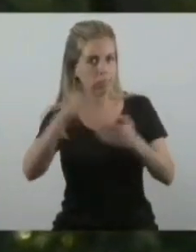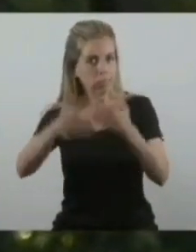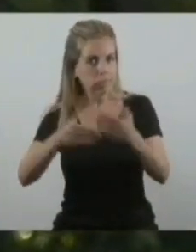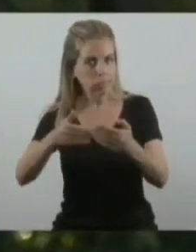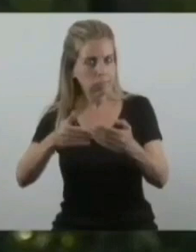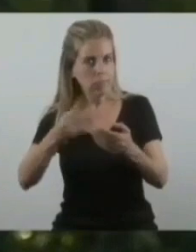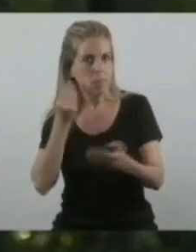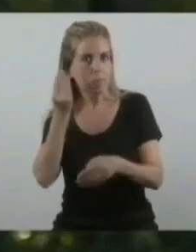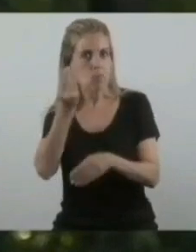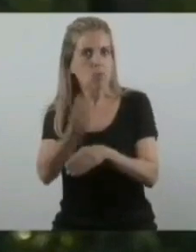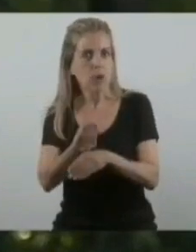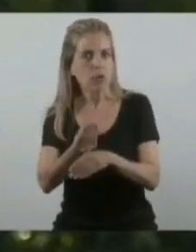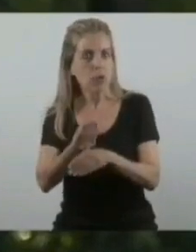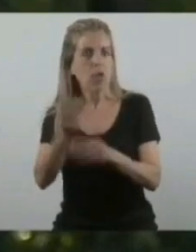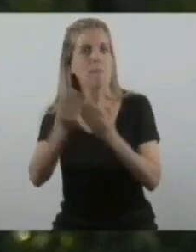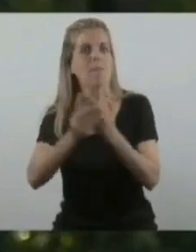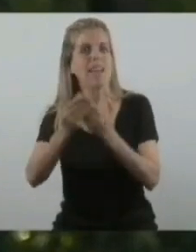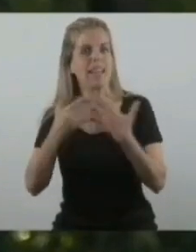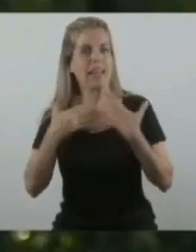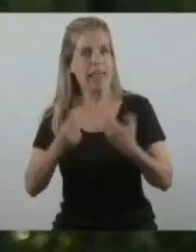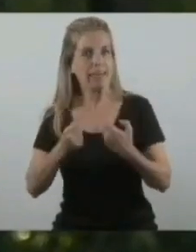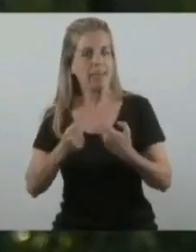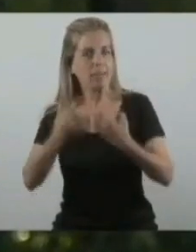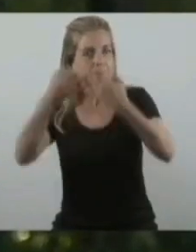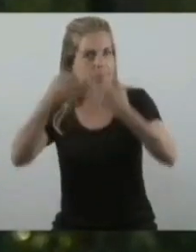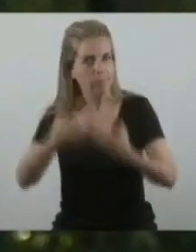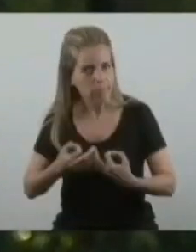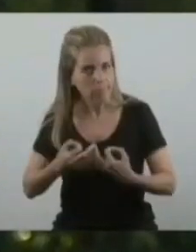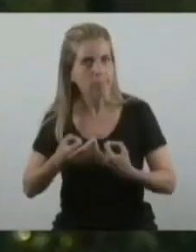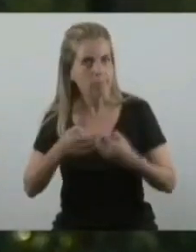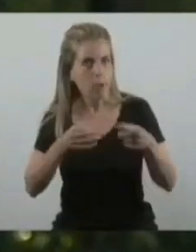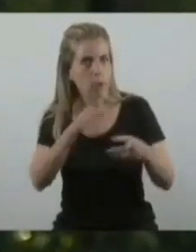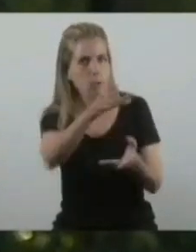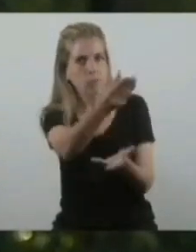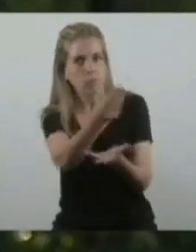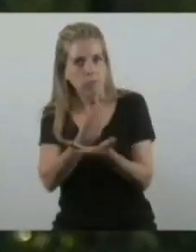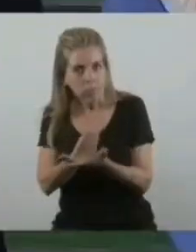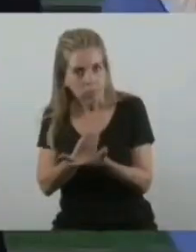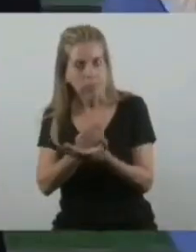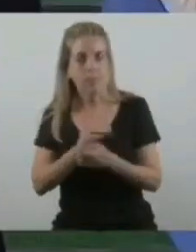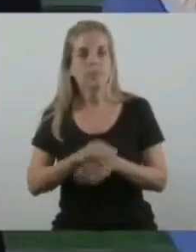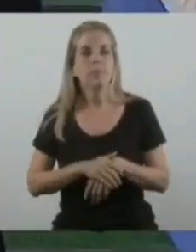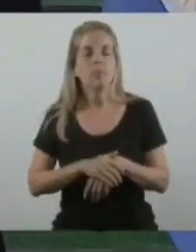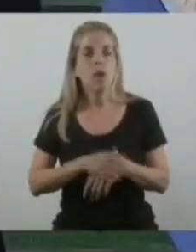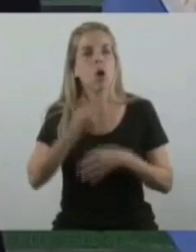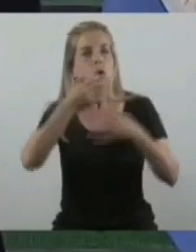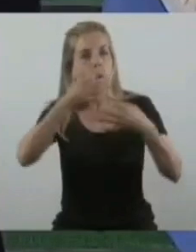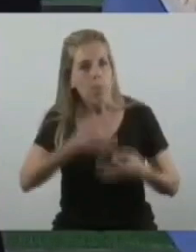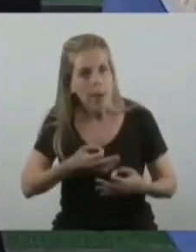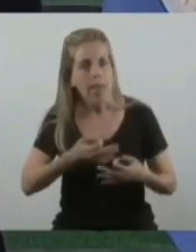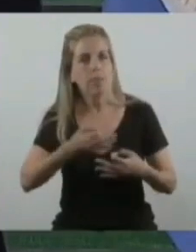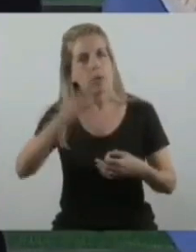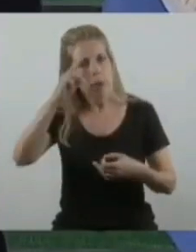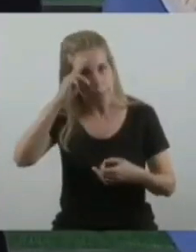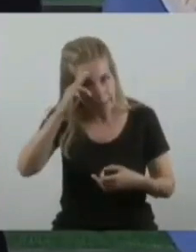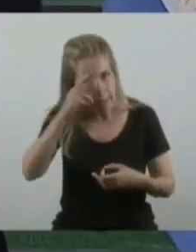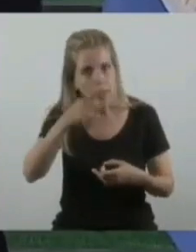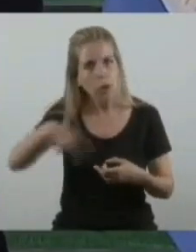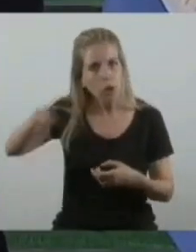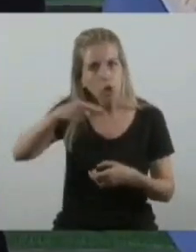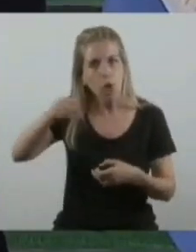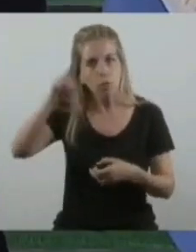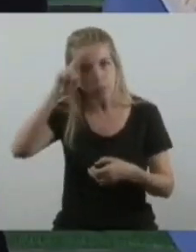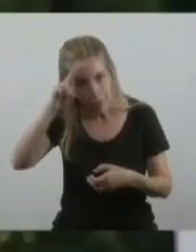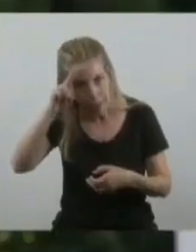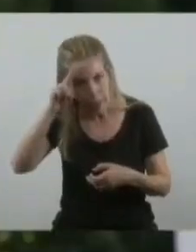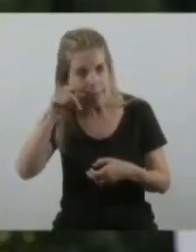el cargo de Ministra de Salud para el que habéis sido nombrada, cumpliendo y haciendo cumplir, en